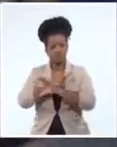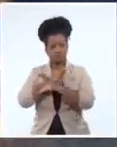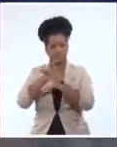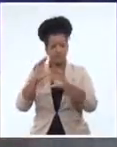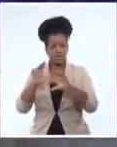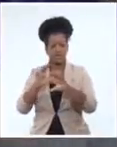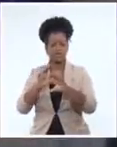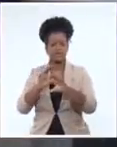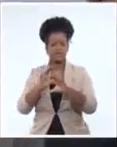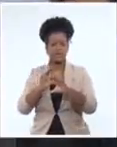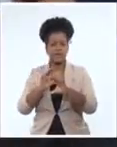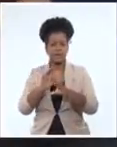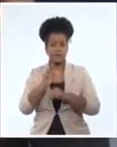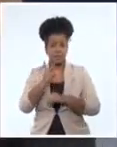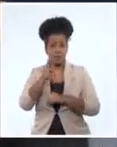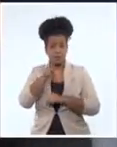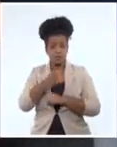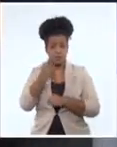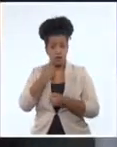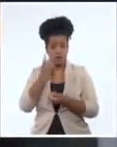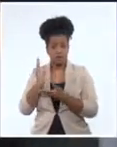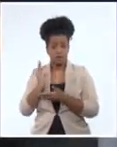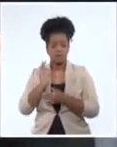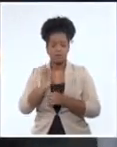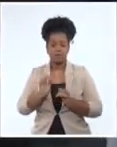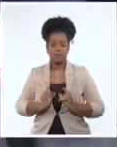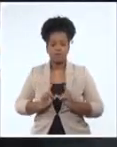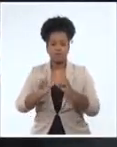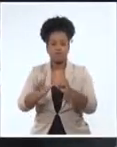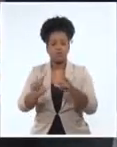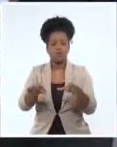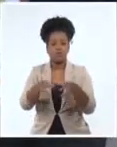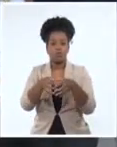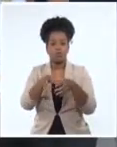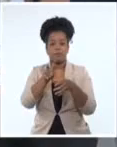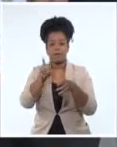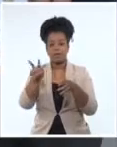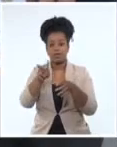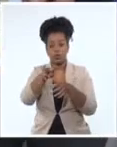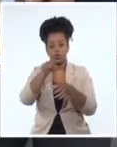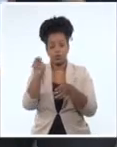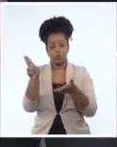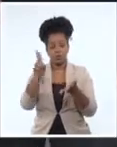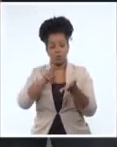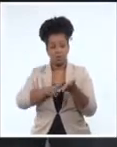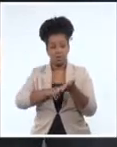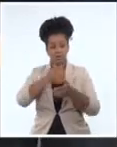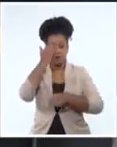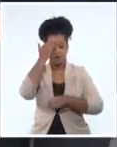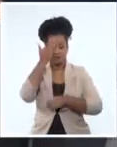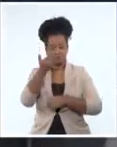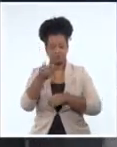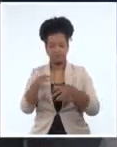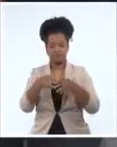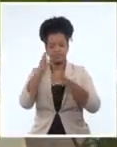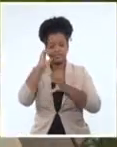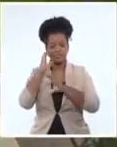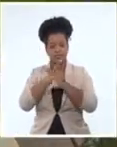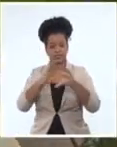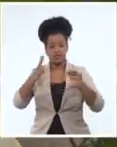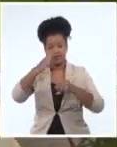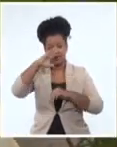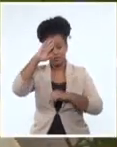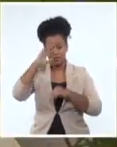Álvarez y Olga García Llero, estuvieron entre el grupo de los 22 nuevos miembros de honor de la Academia de Ciencias de Cuba.